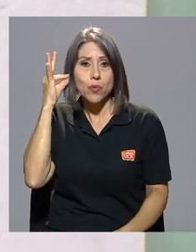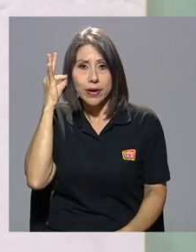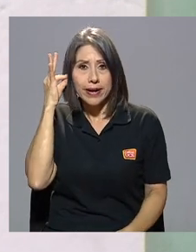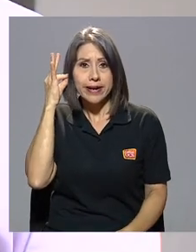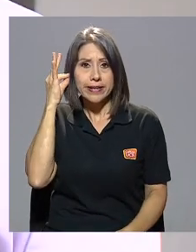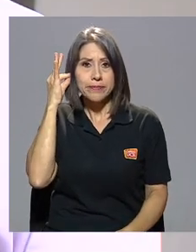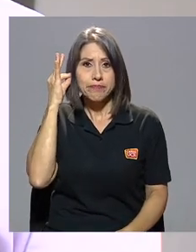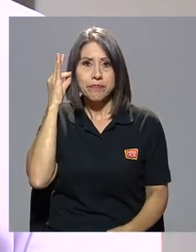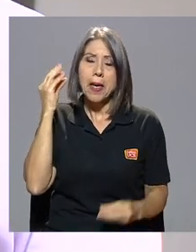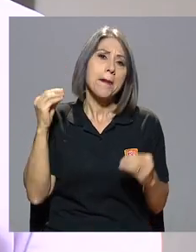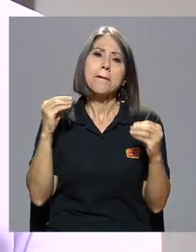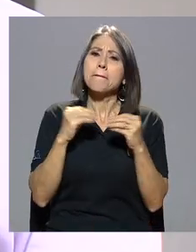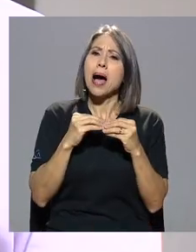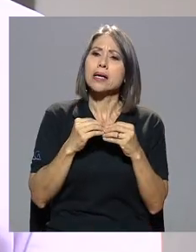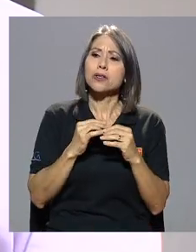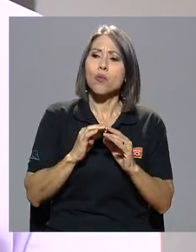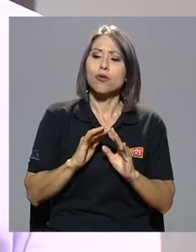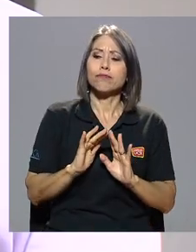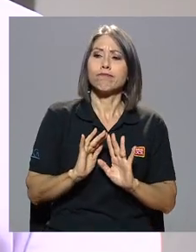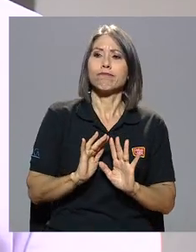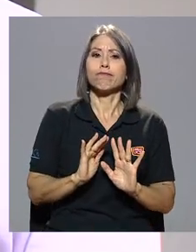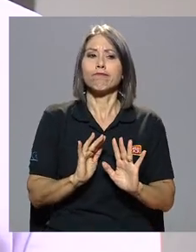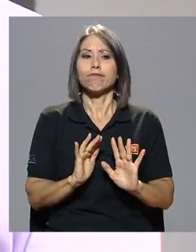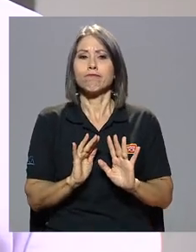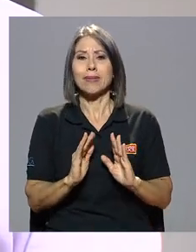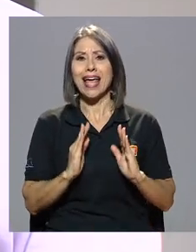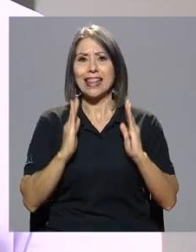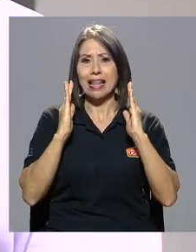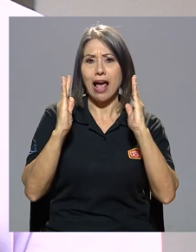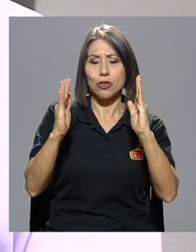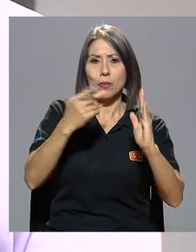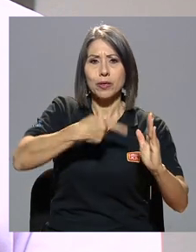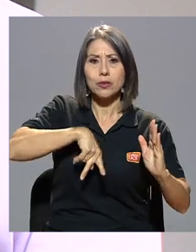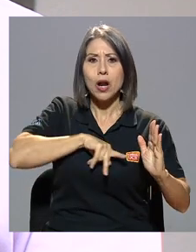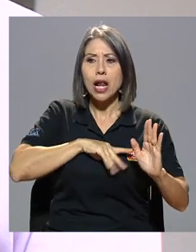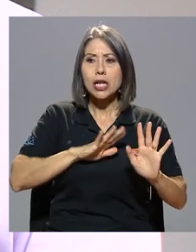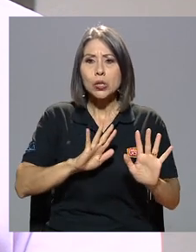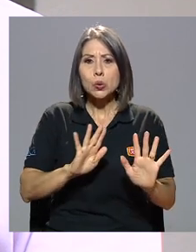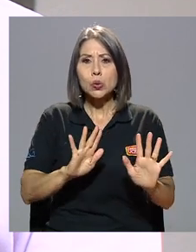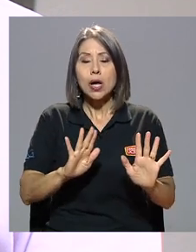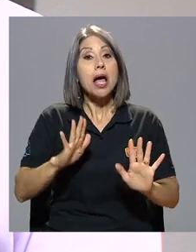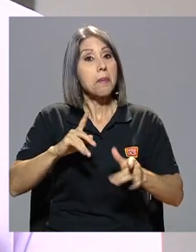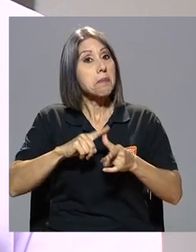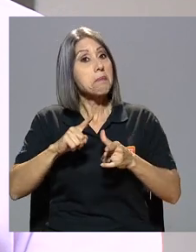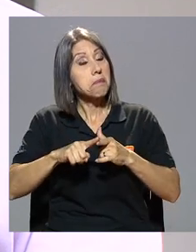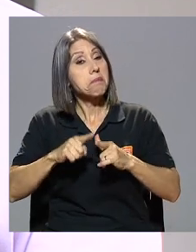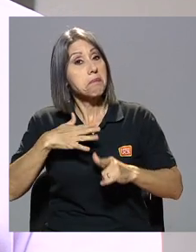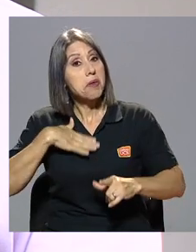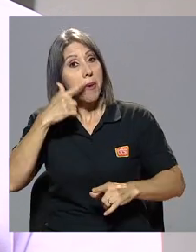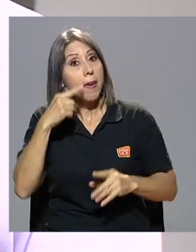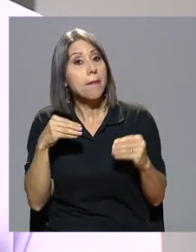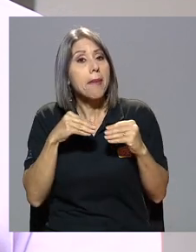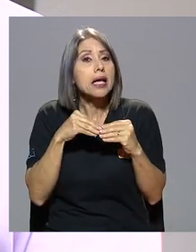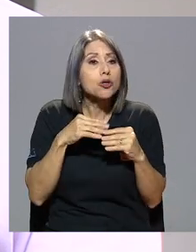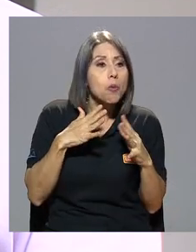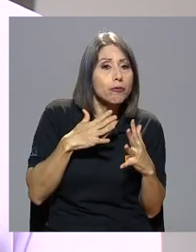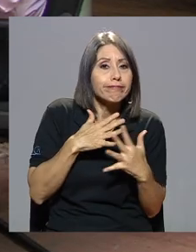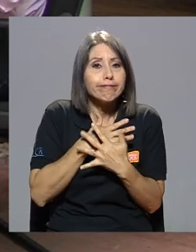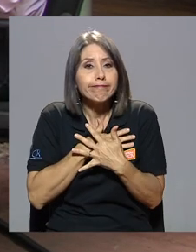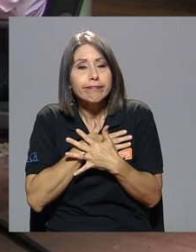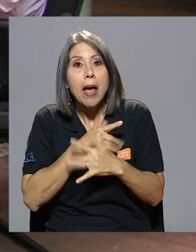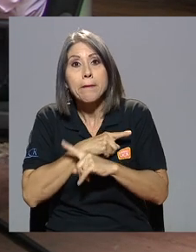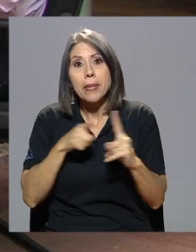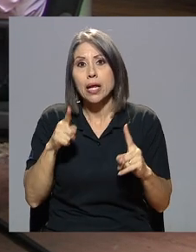una mujer más fría en su trato personal. Era una cosa, una manera de ser. Entonces mi padre era más cálido que ella.